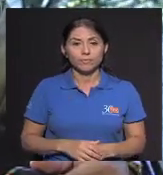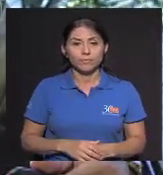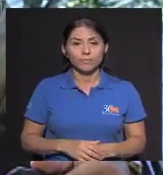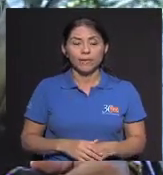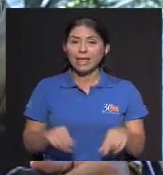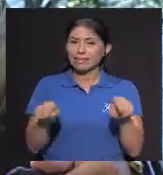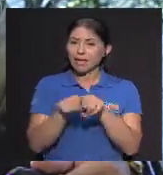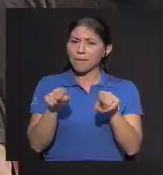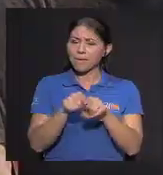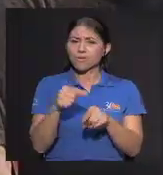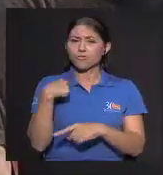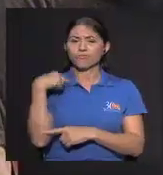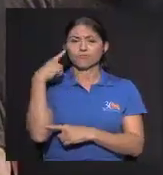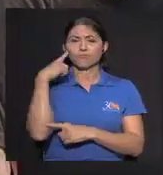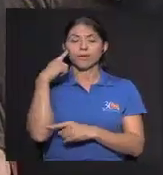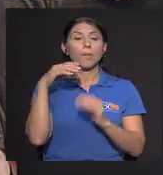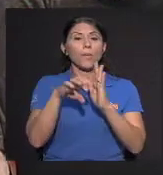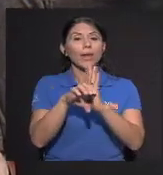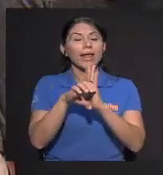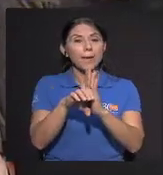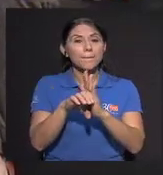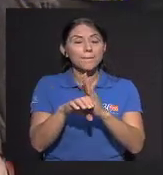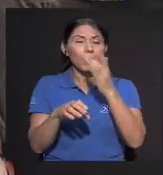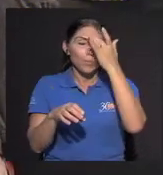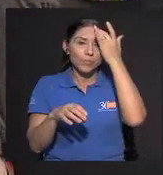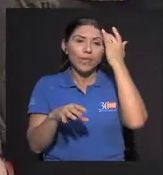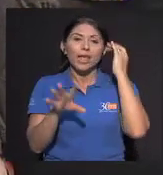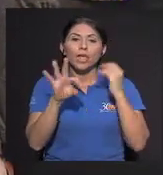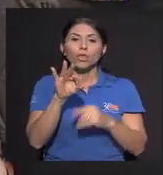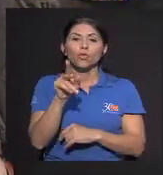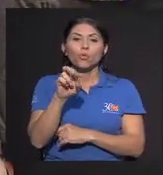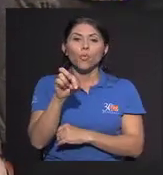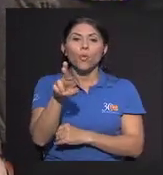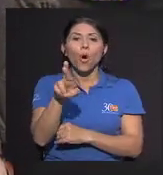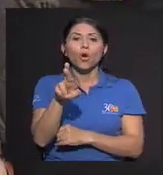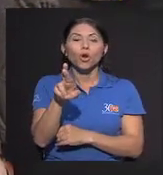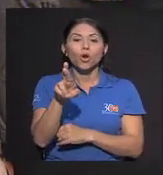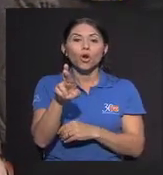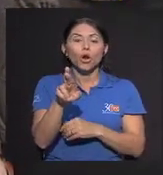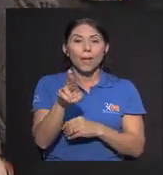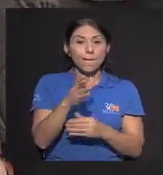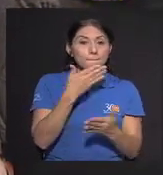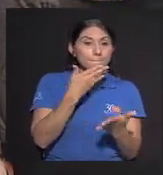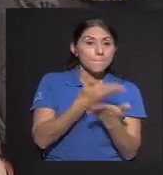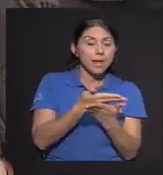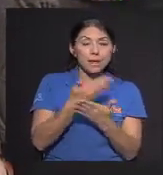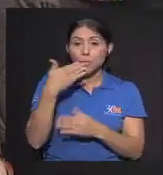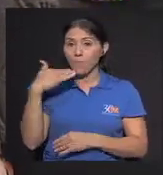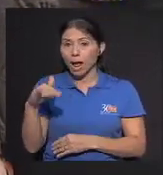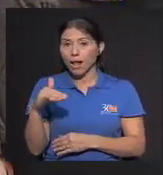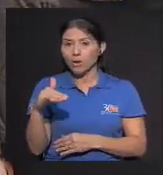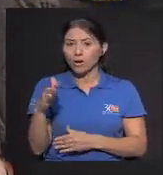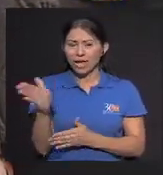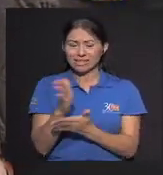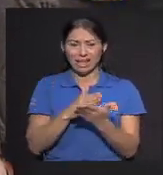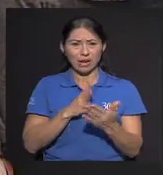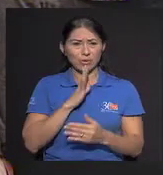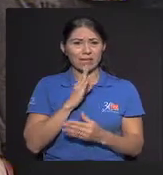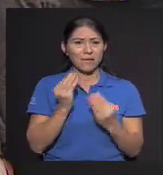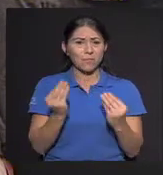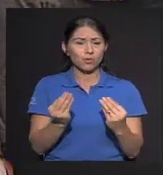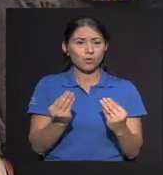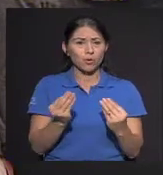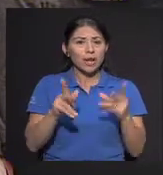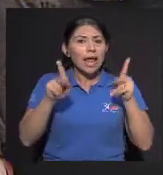También me surgió otra inquietud Doctor Que es por ejemplo En cuanto al tumor benigno Y maligno Que es algo que se habla mucho Y la gente se